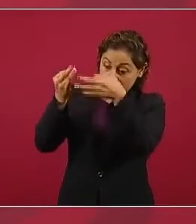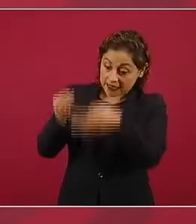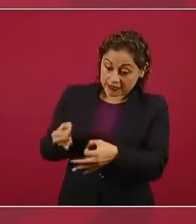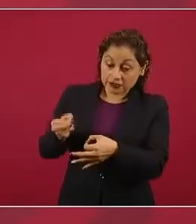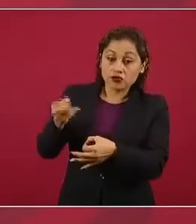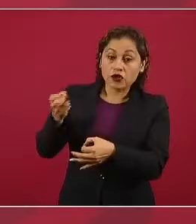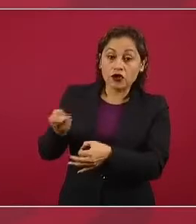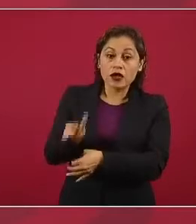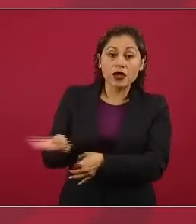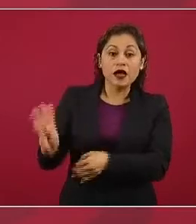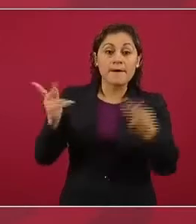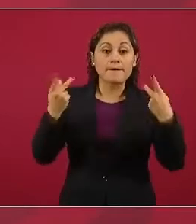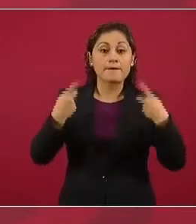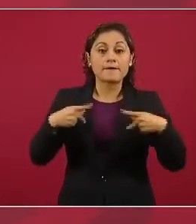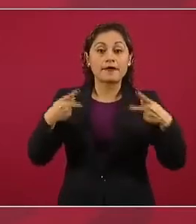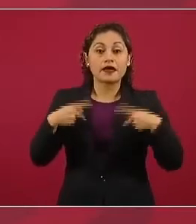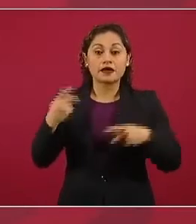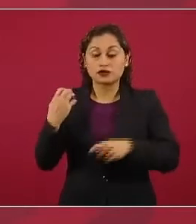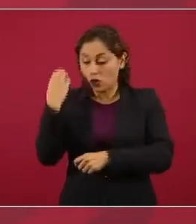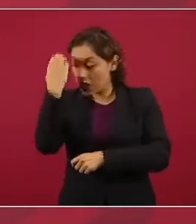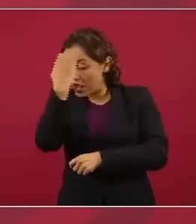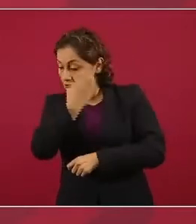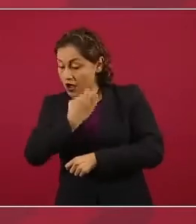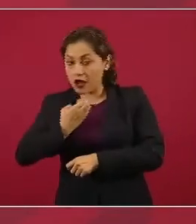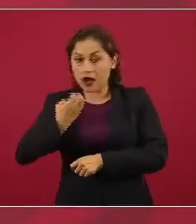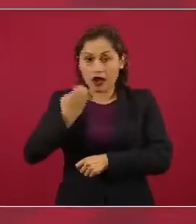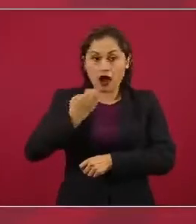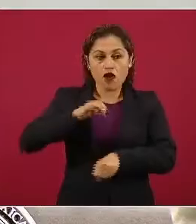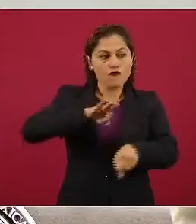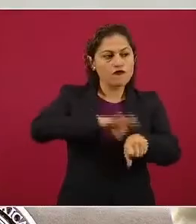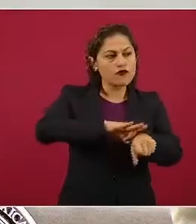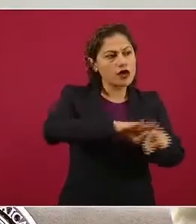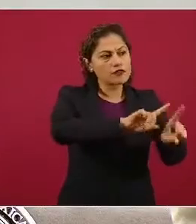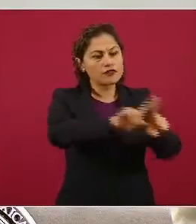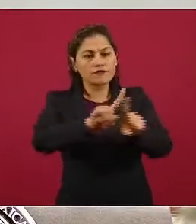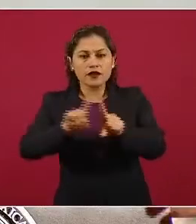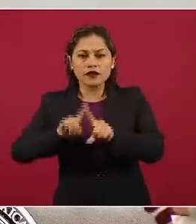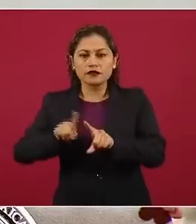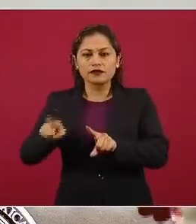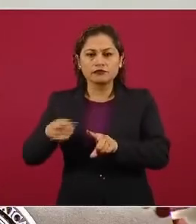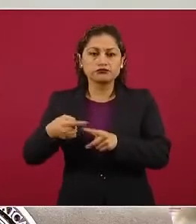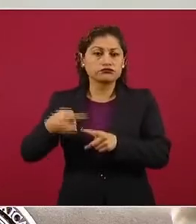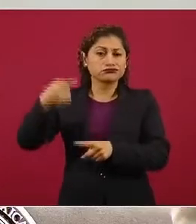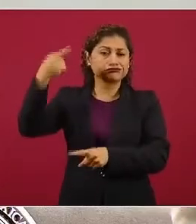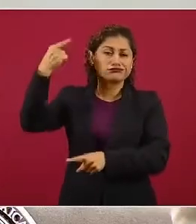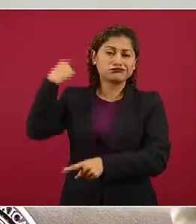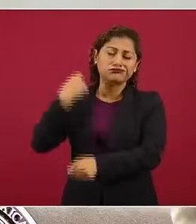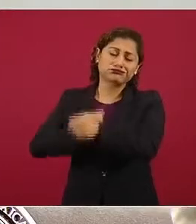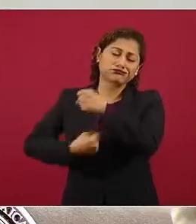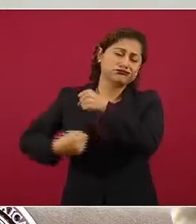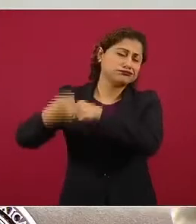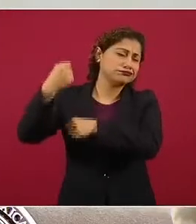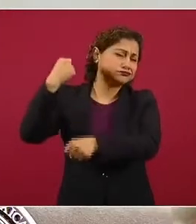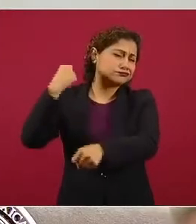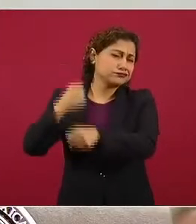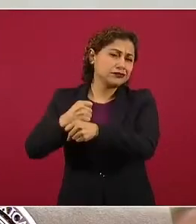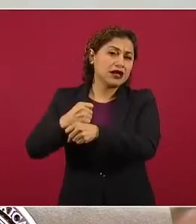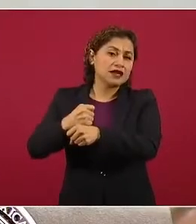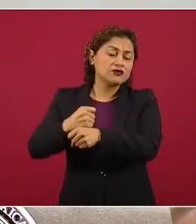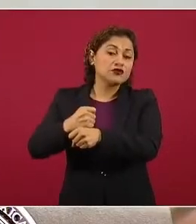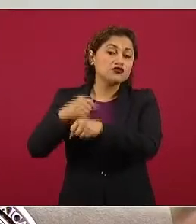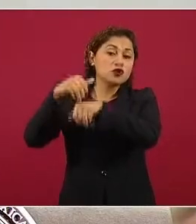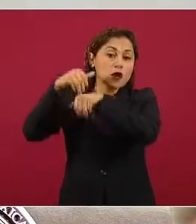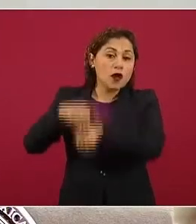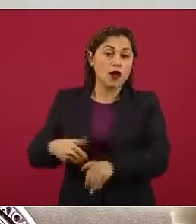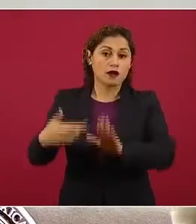de los distintos productos farmacéuticos. Desde hace décadas sigue ciertos estándares,